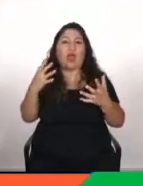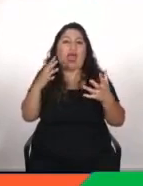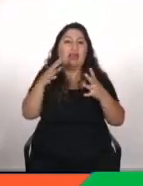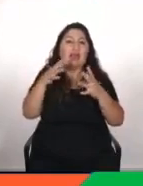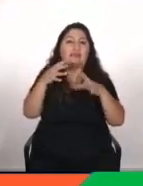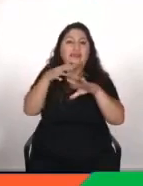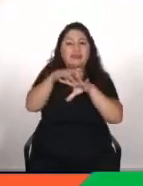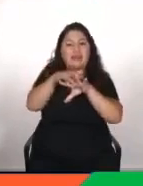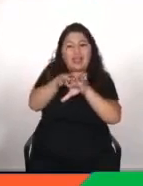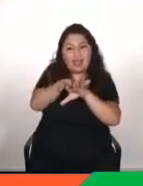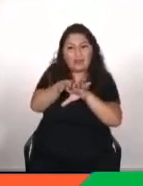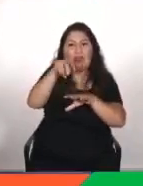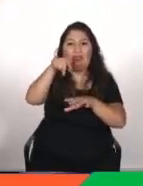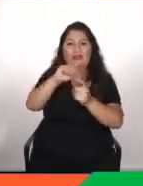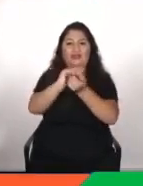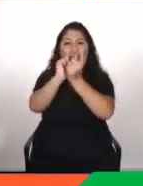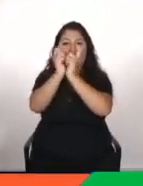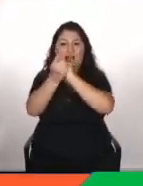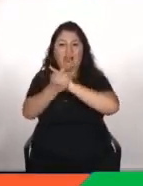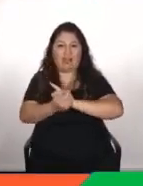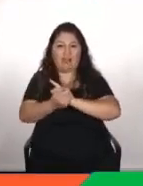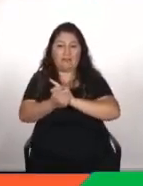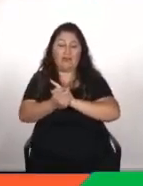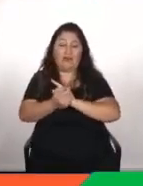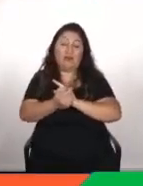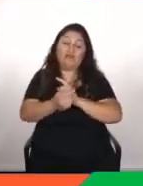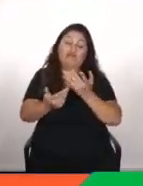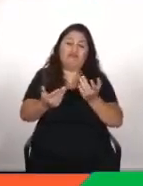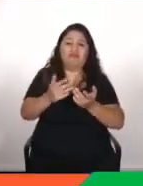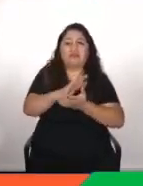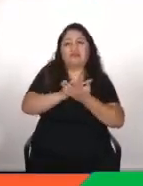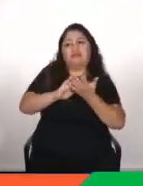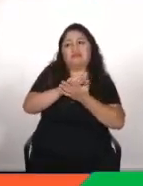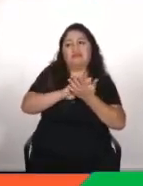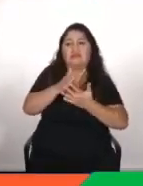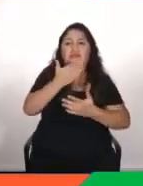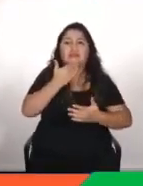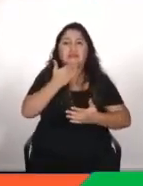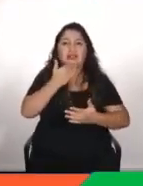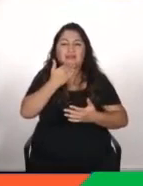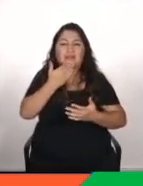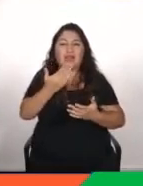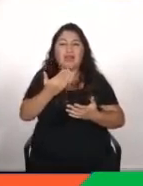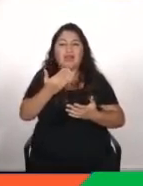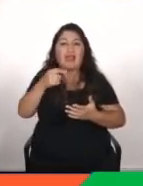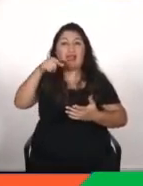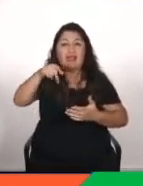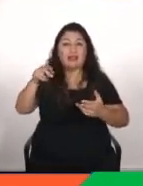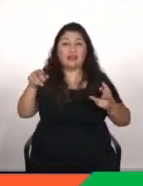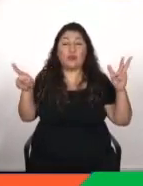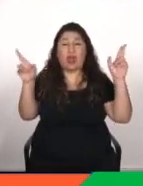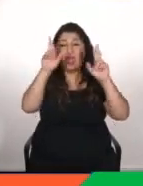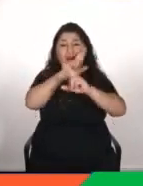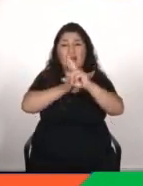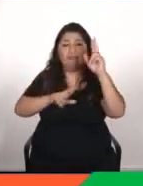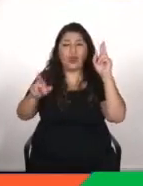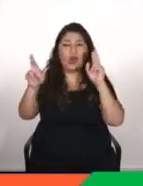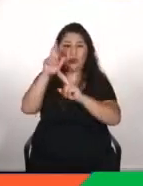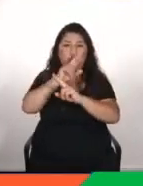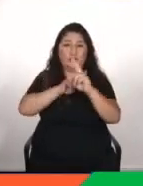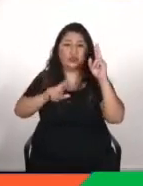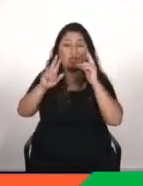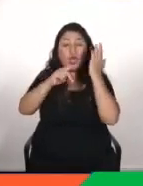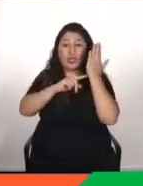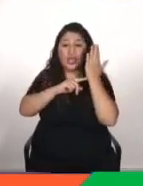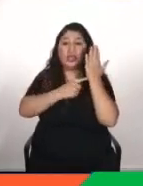afectar de manera positiva que sería este paraíso que estamos comentando pero también ya lo he comentado antes esto es una revolución que estamos viviendo una revolución